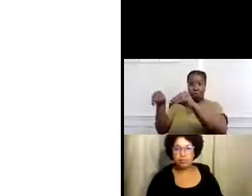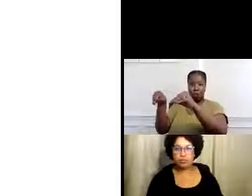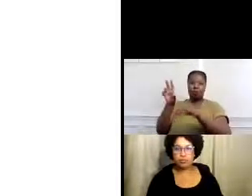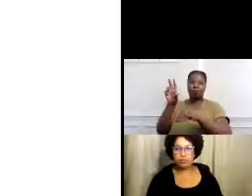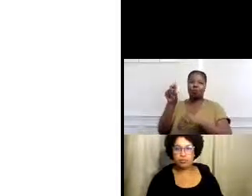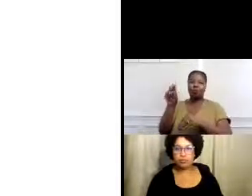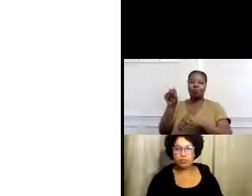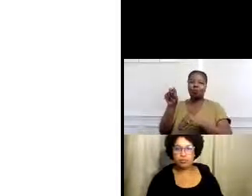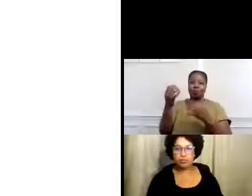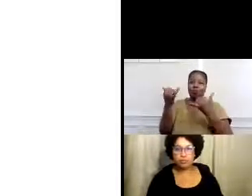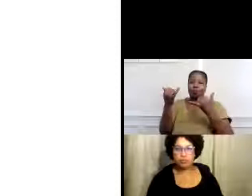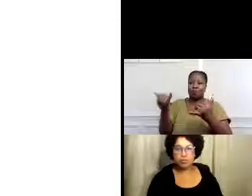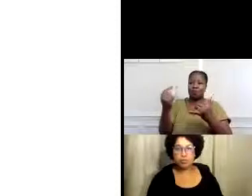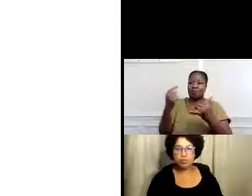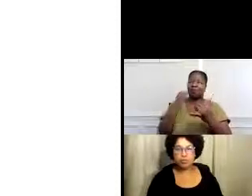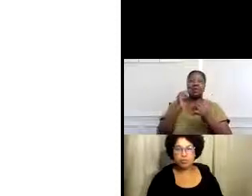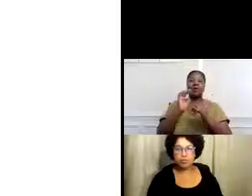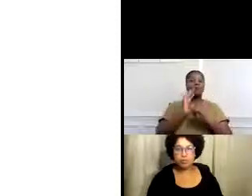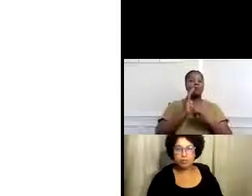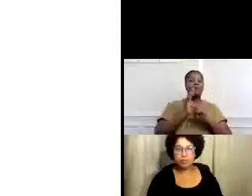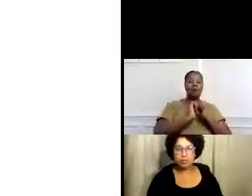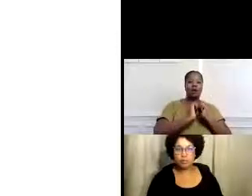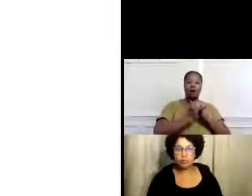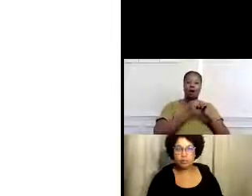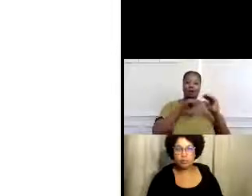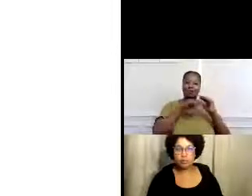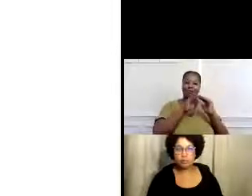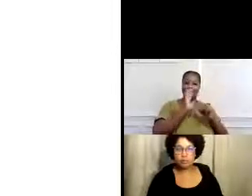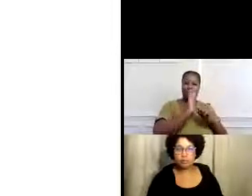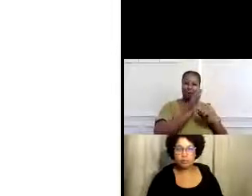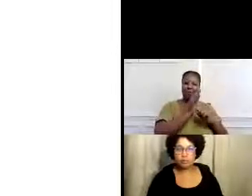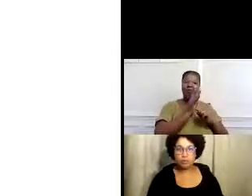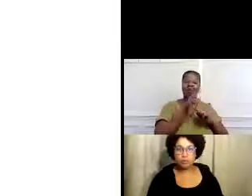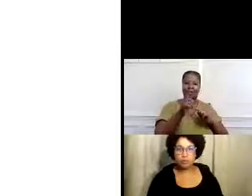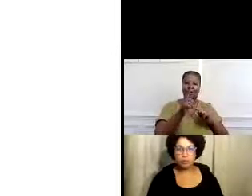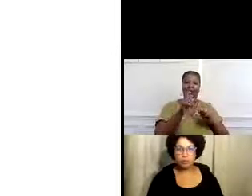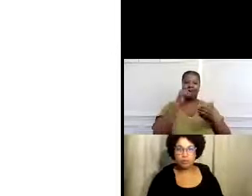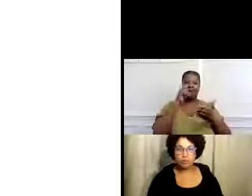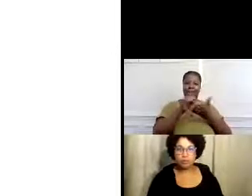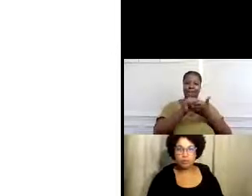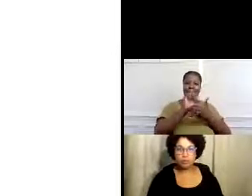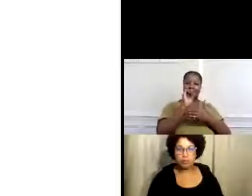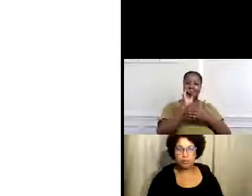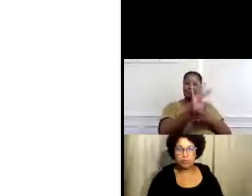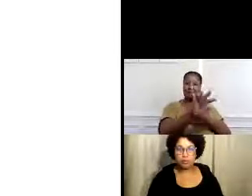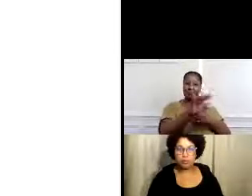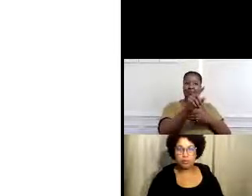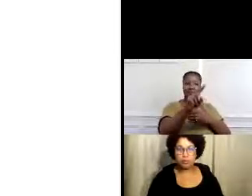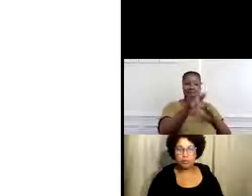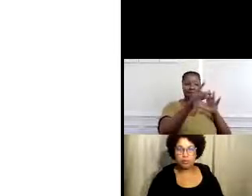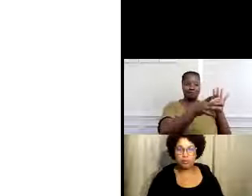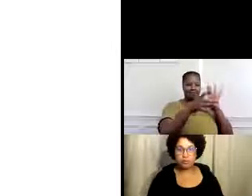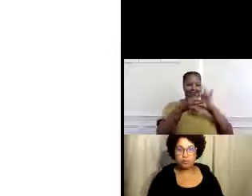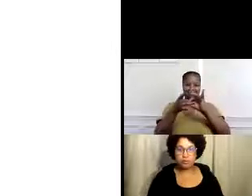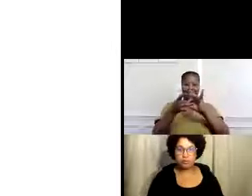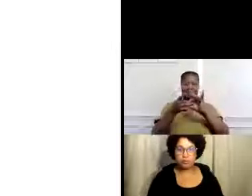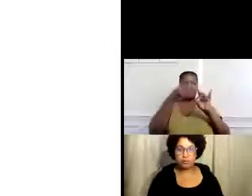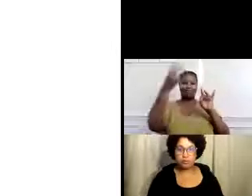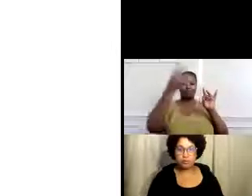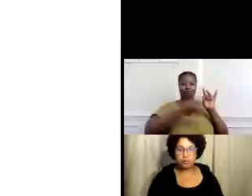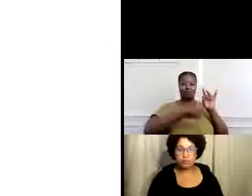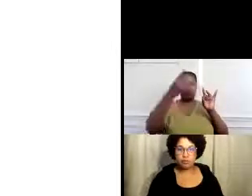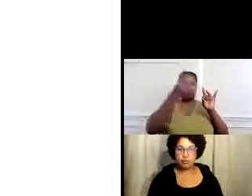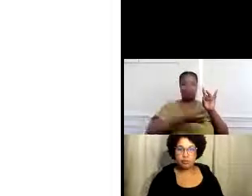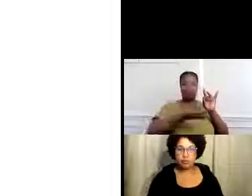físicamente a una tienda, pero recibir sus películas en el correo y eventualmente hacerlo